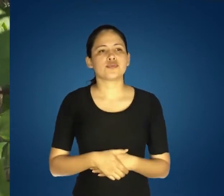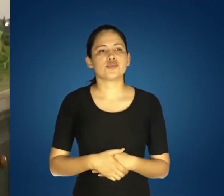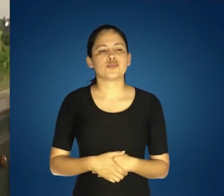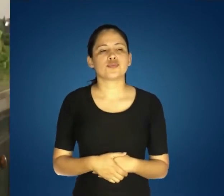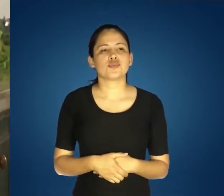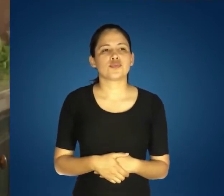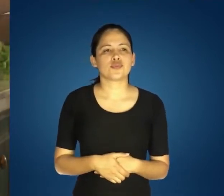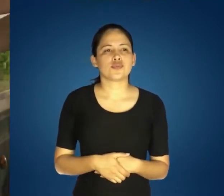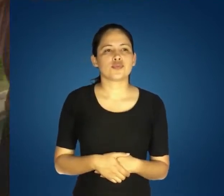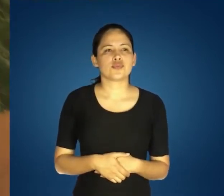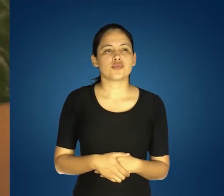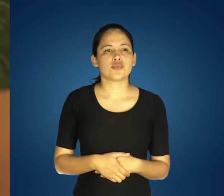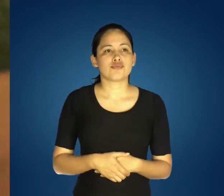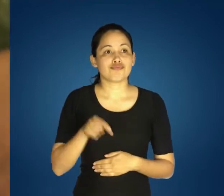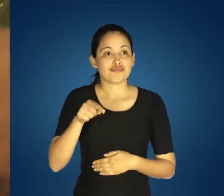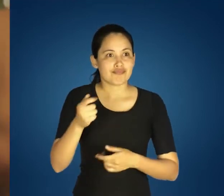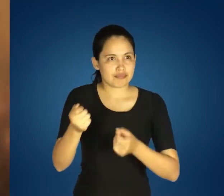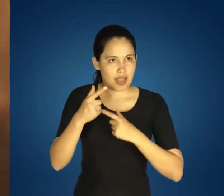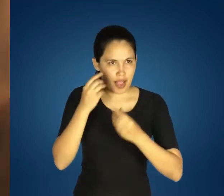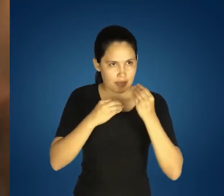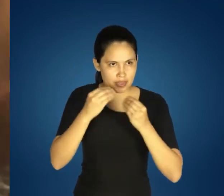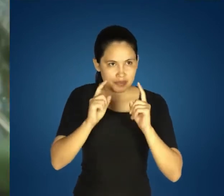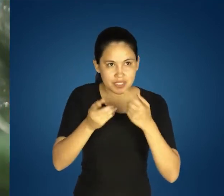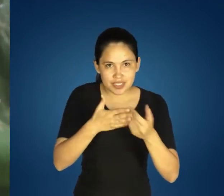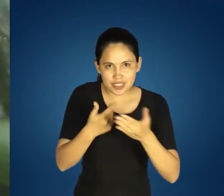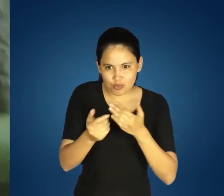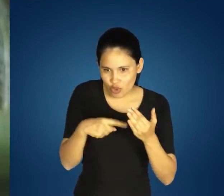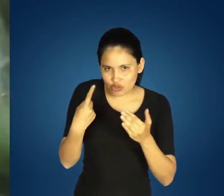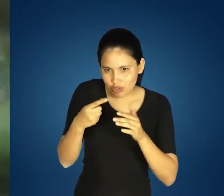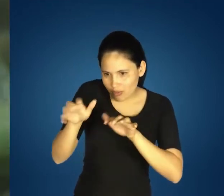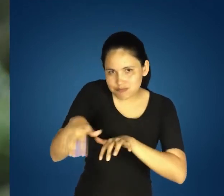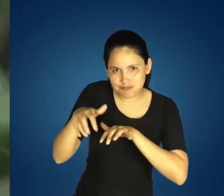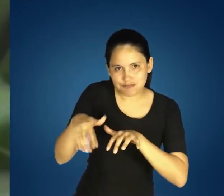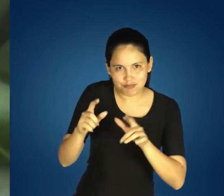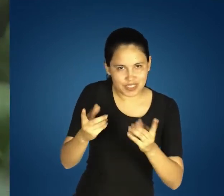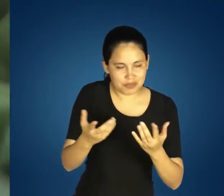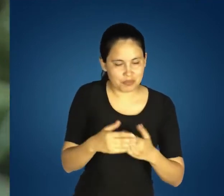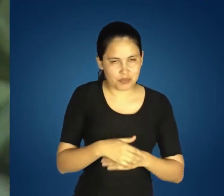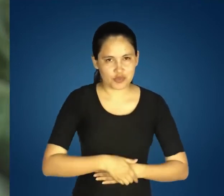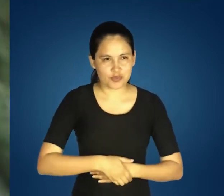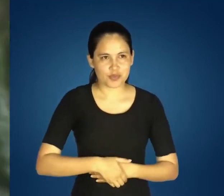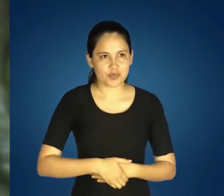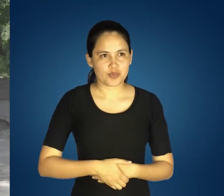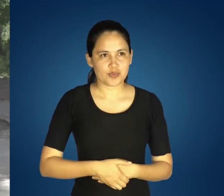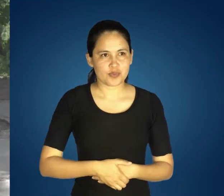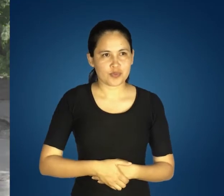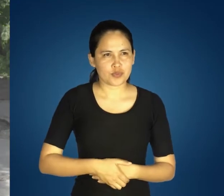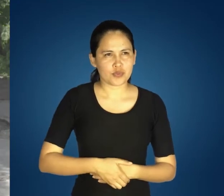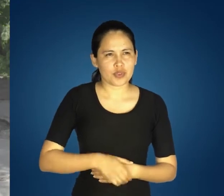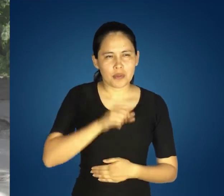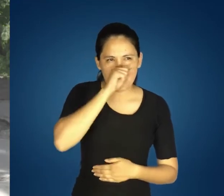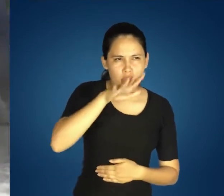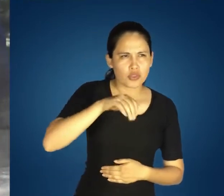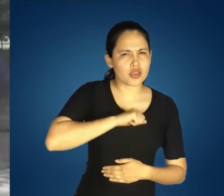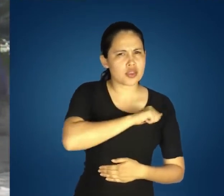Un hombre lava verduras en la cocina Nos permite disponer de alimentos elaborados por nosotros mismos Mejora